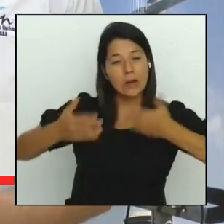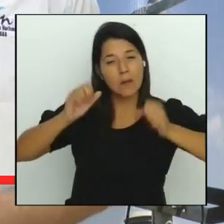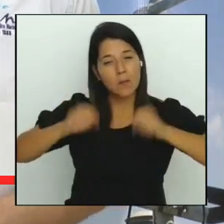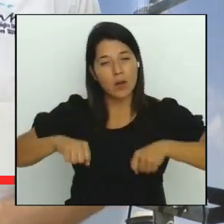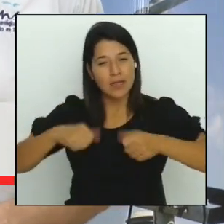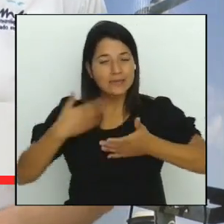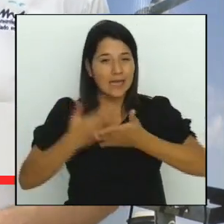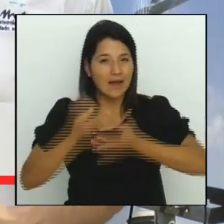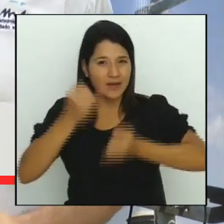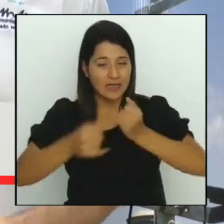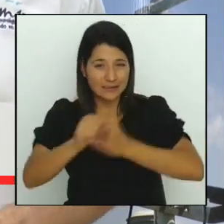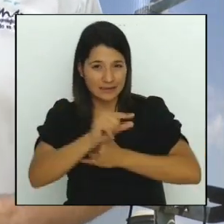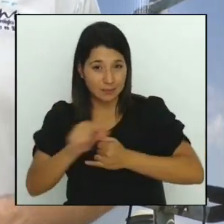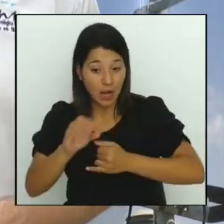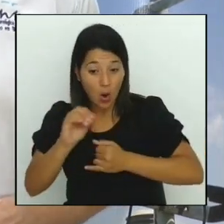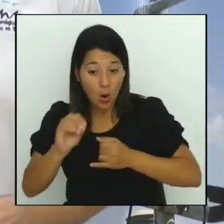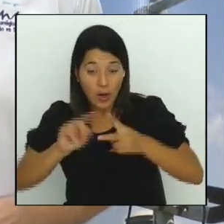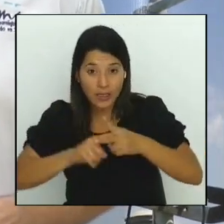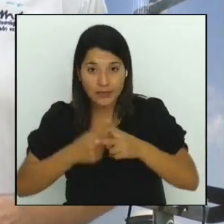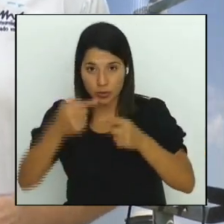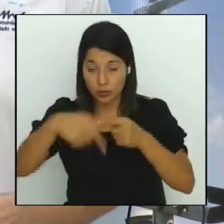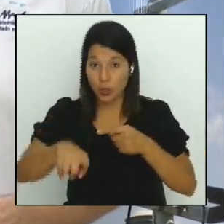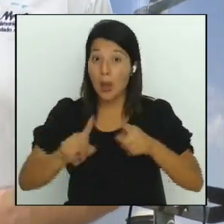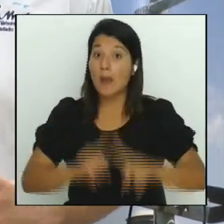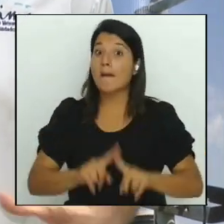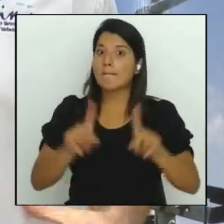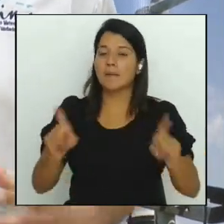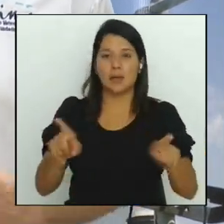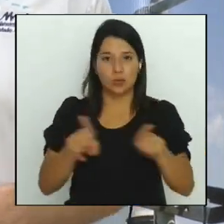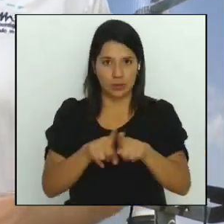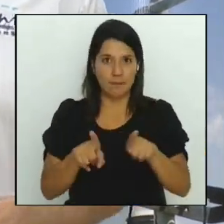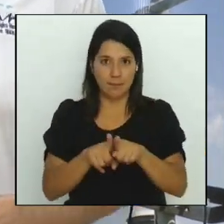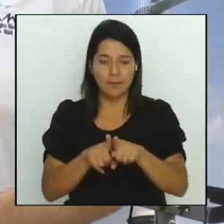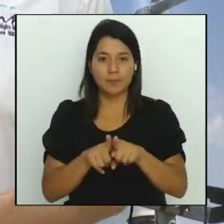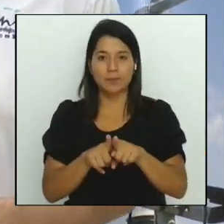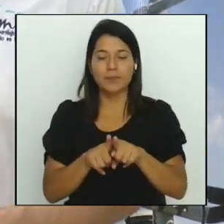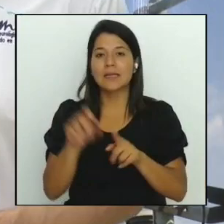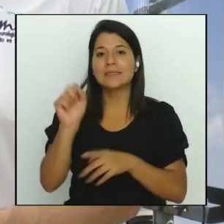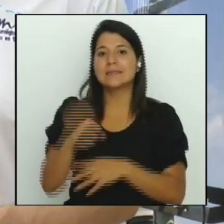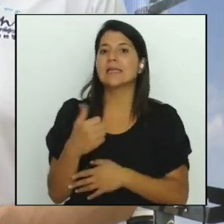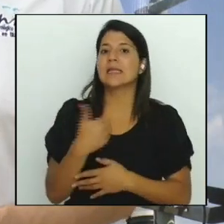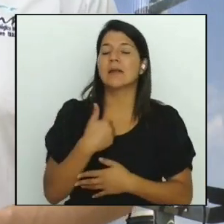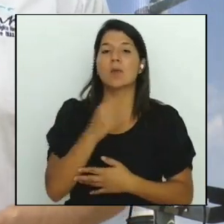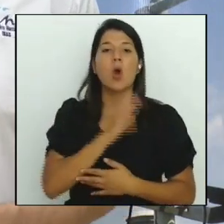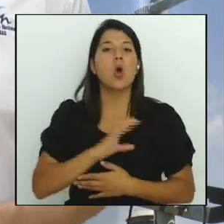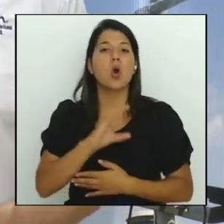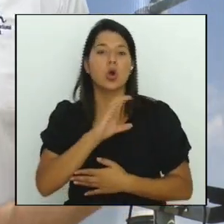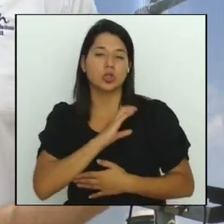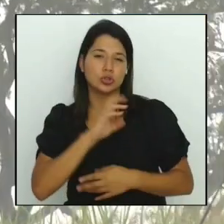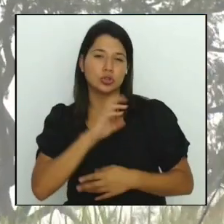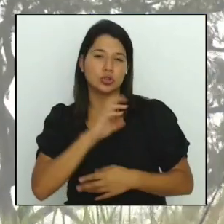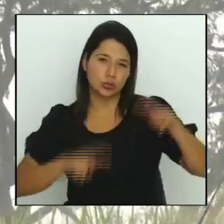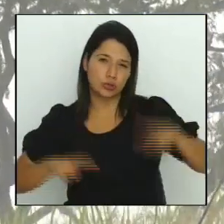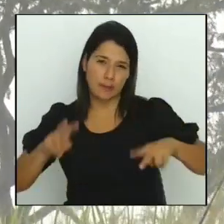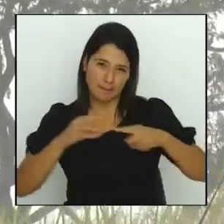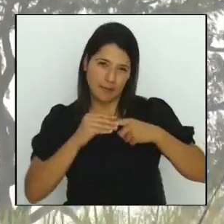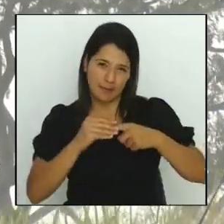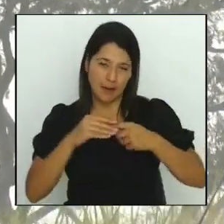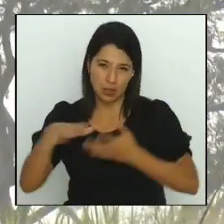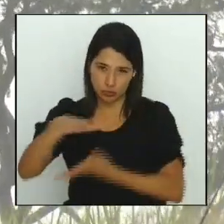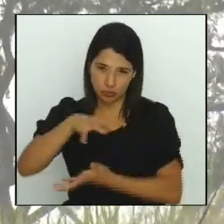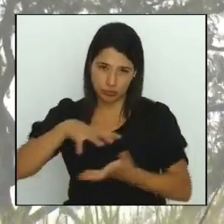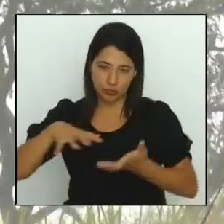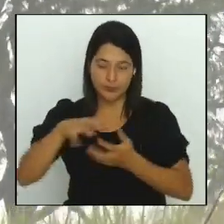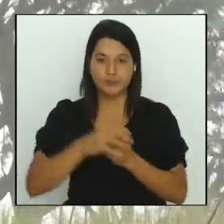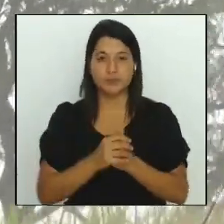aproximadamente, pero además de eso sí tenemos en general condiciones inestables principalmente por la zona de convergencia tropical. Este 4